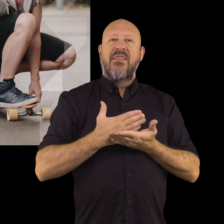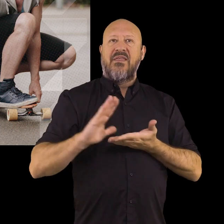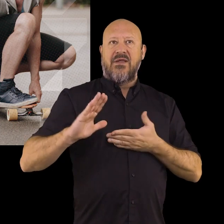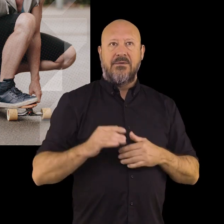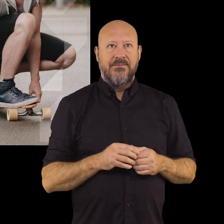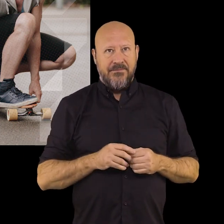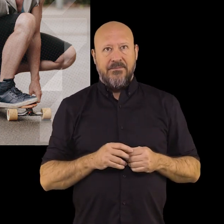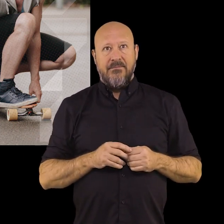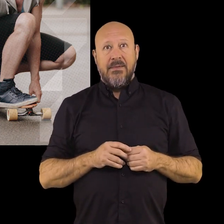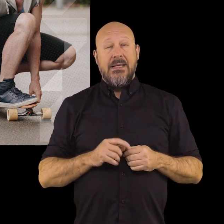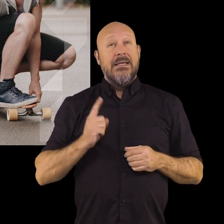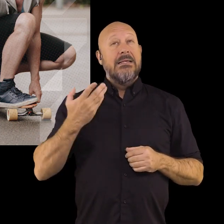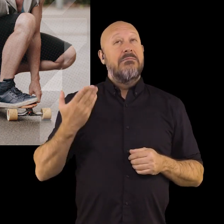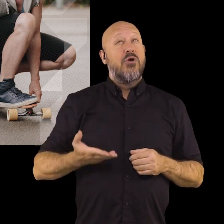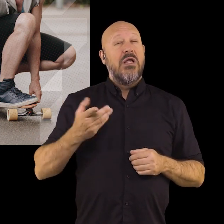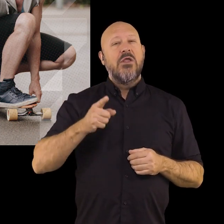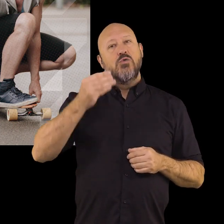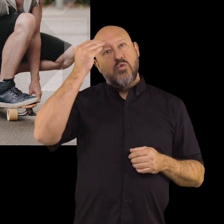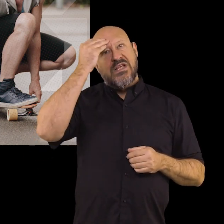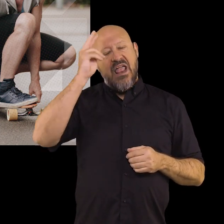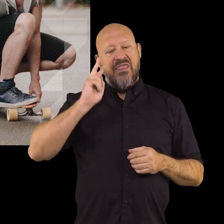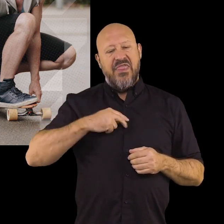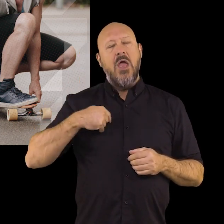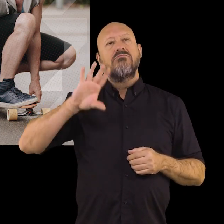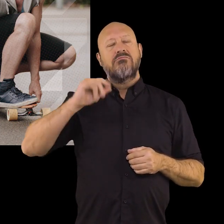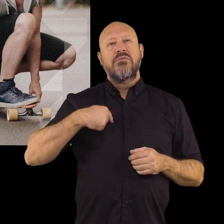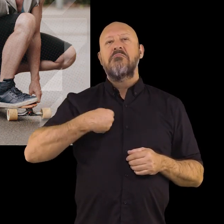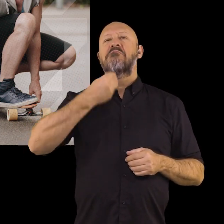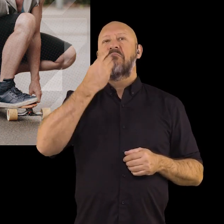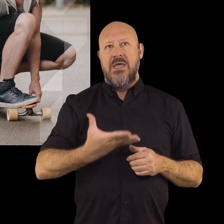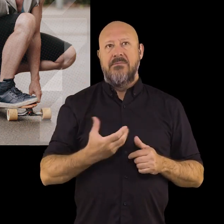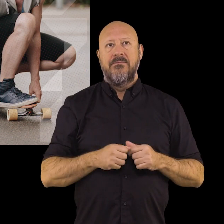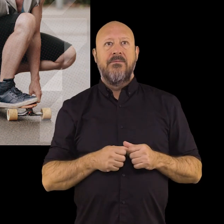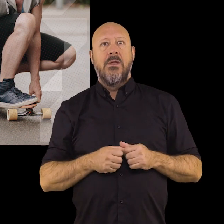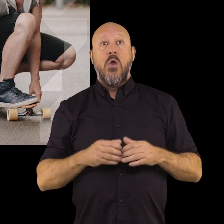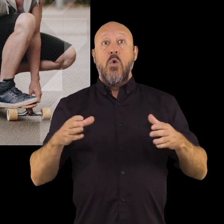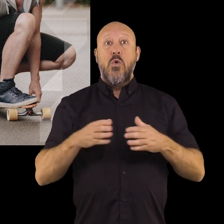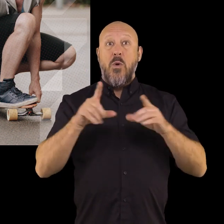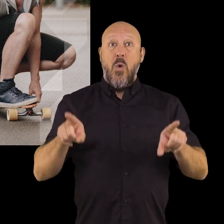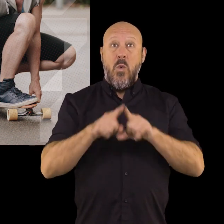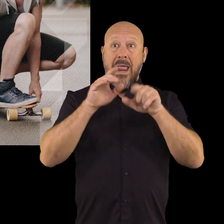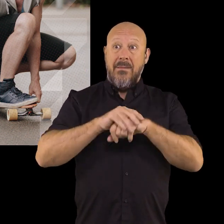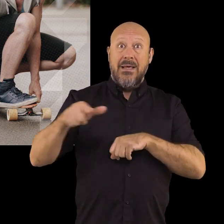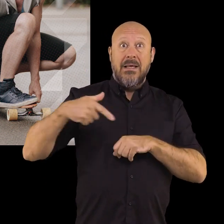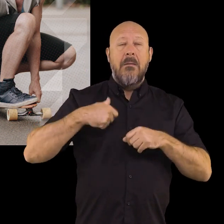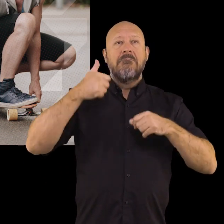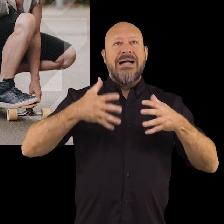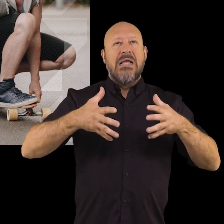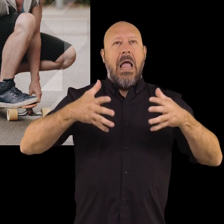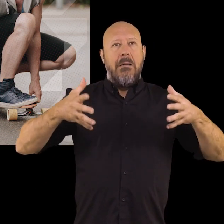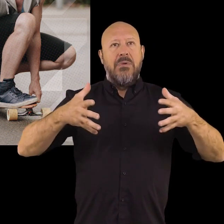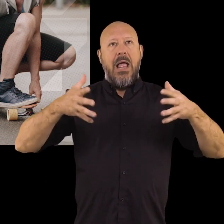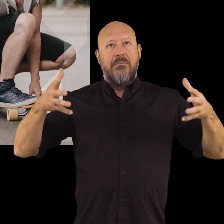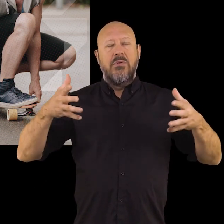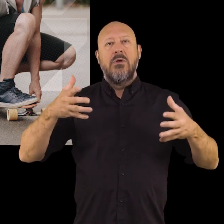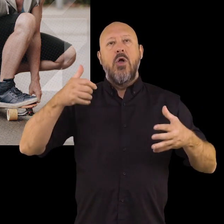del grupo. Cobra especial importancia sus creencias. El grupo de iguales empieza a